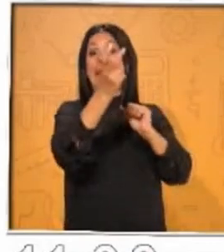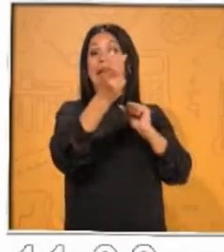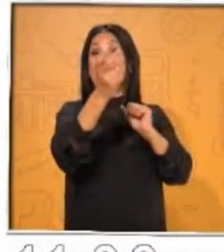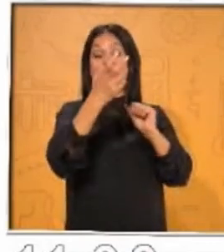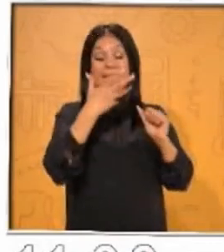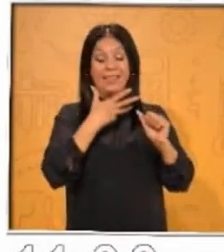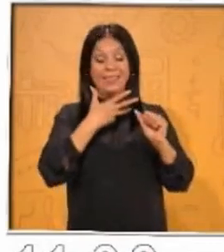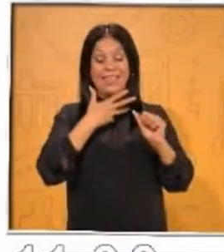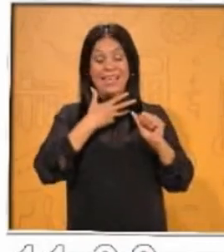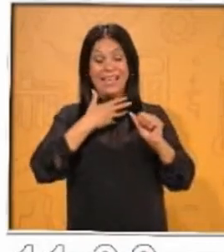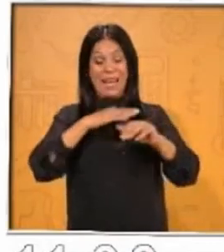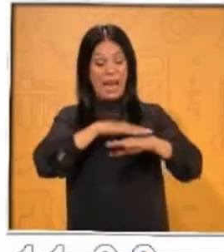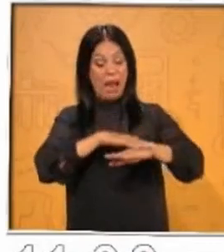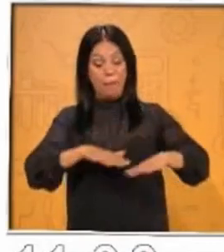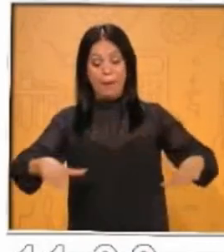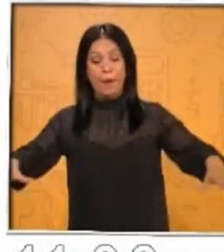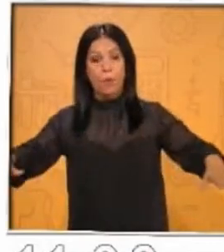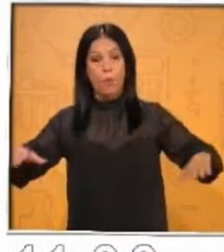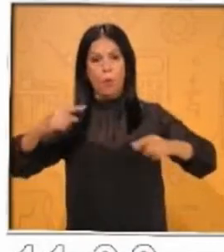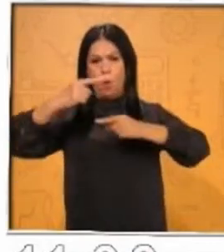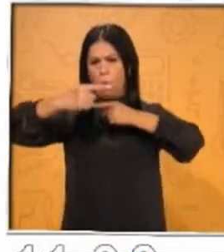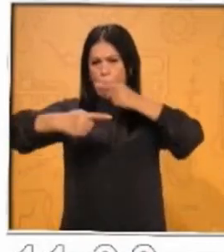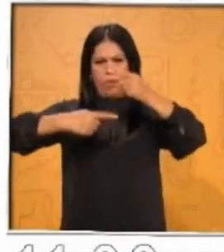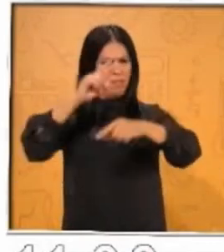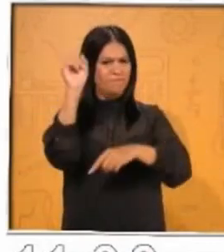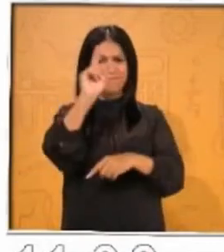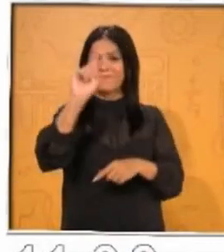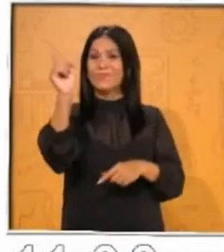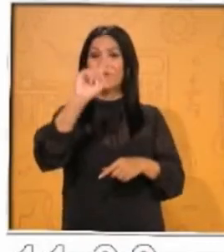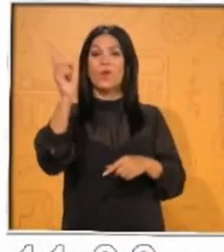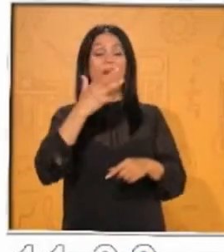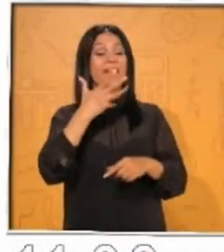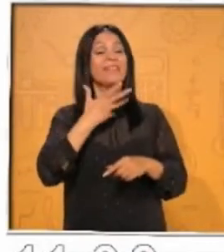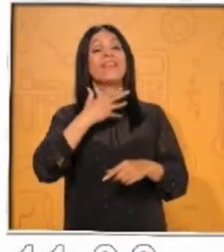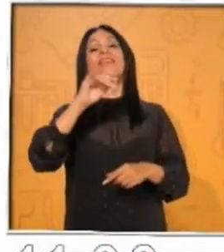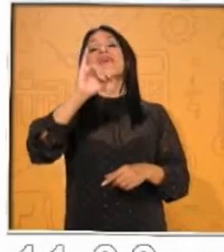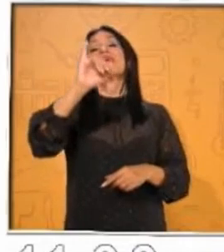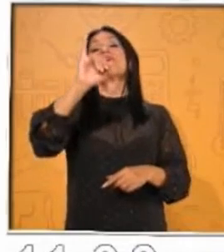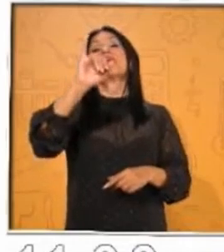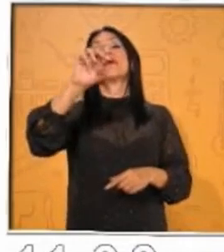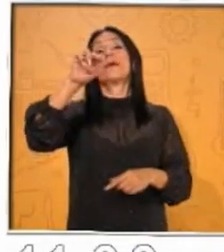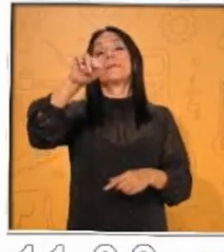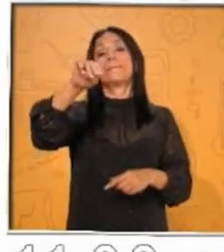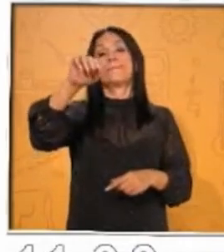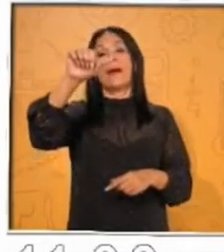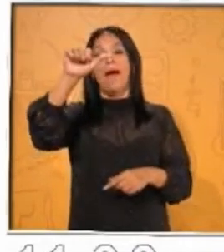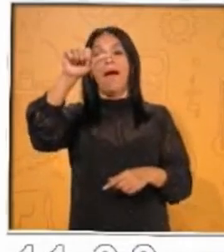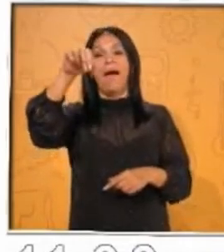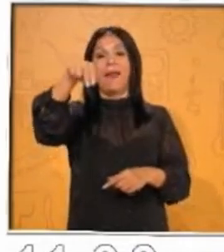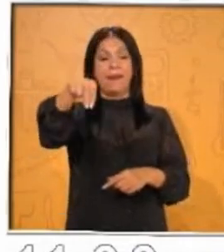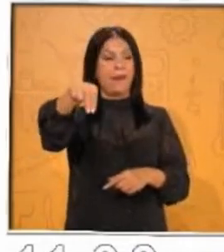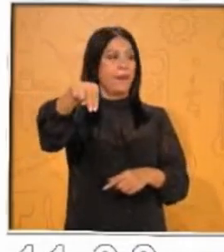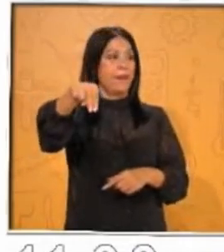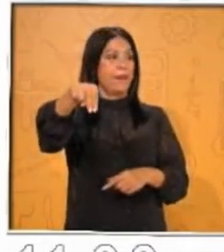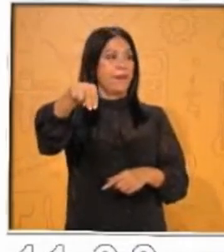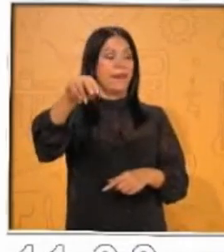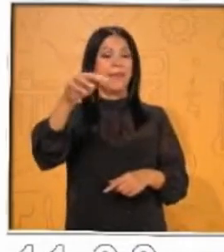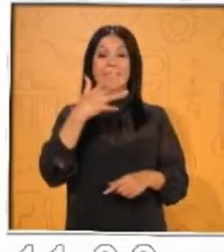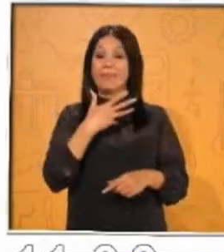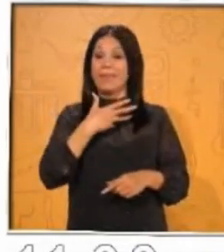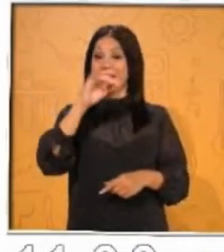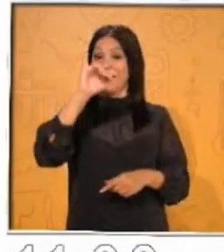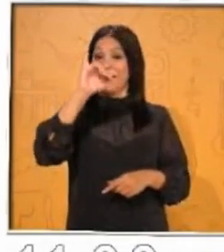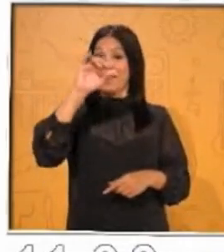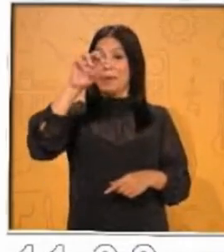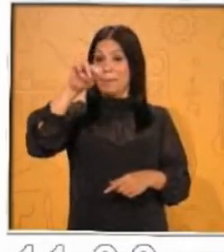imanes colocados en la parte inferior del tren. Y en las vías, los imanes tienen el mismo polo dirigido uno frente a otro, de tal